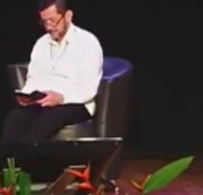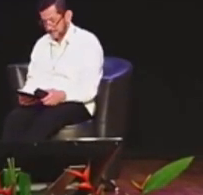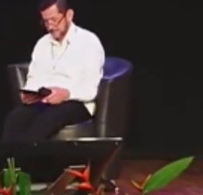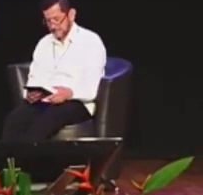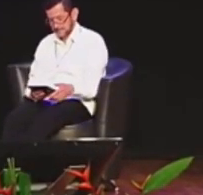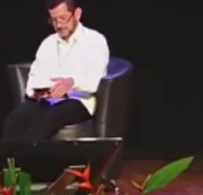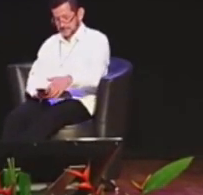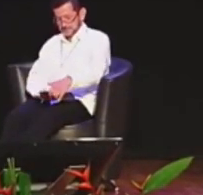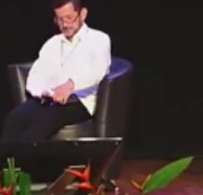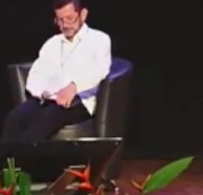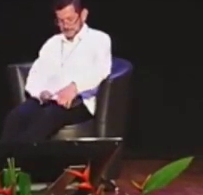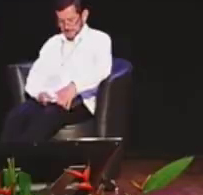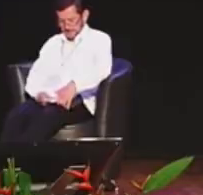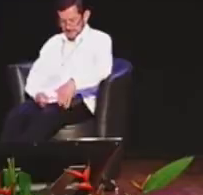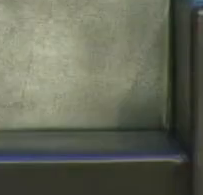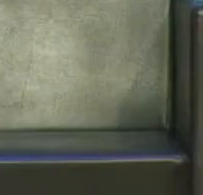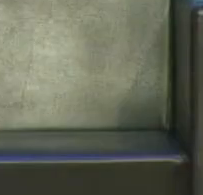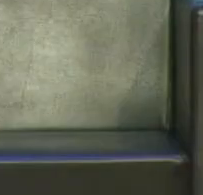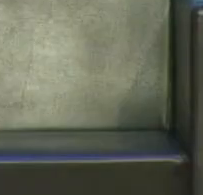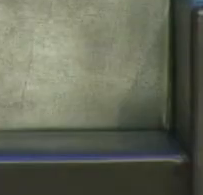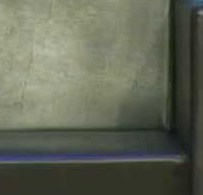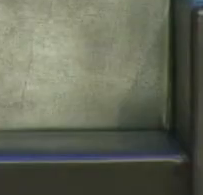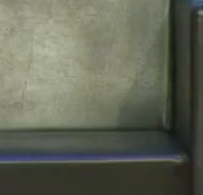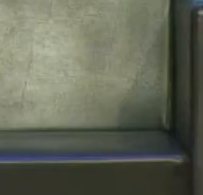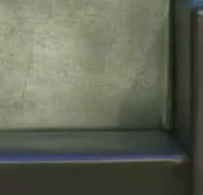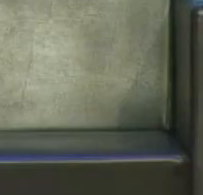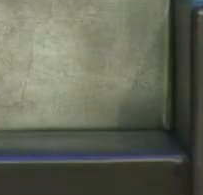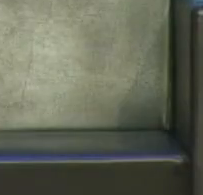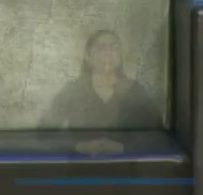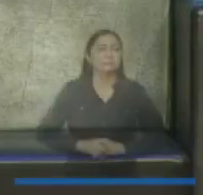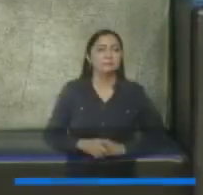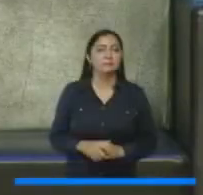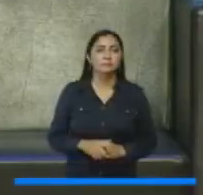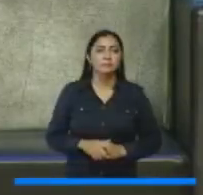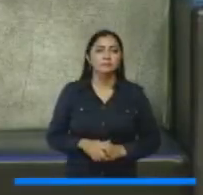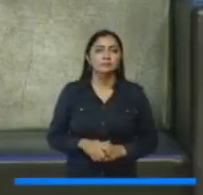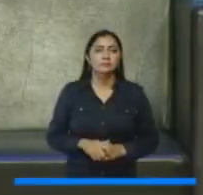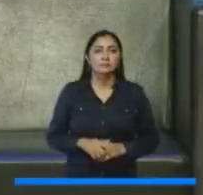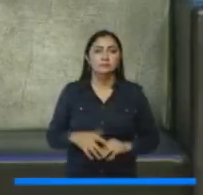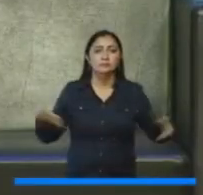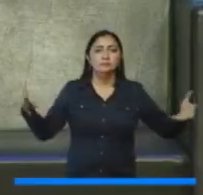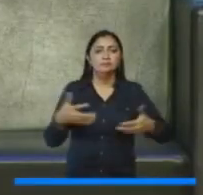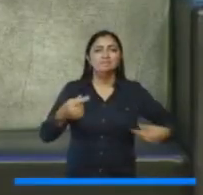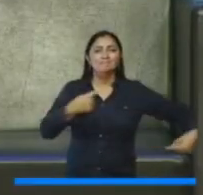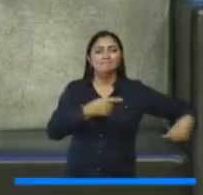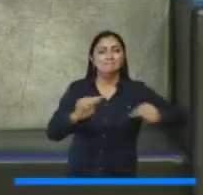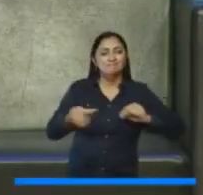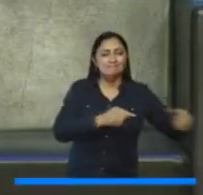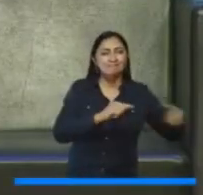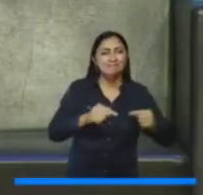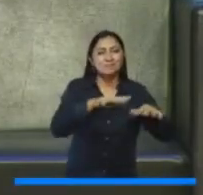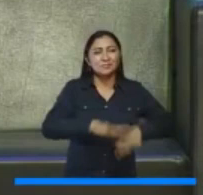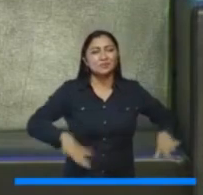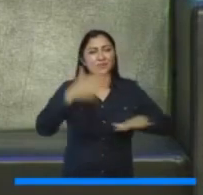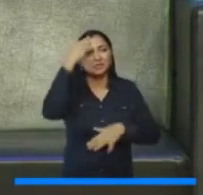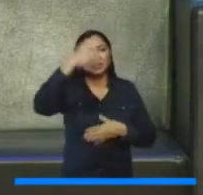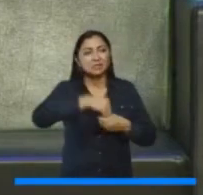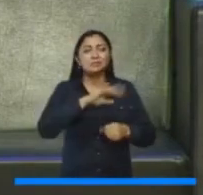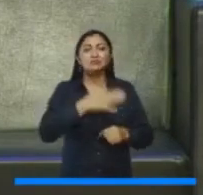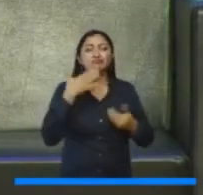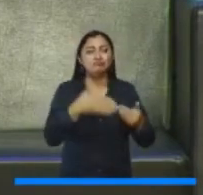reflexiones que contribuyan al debate en el escenario académico, siempre de manera